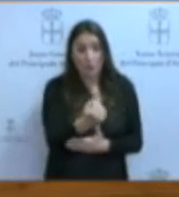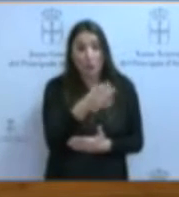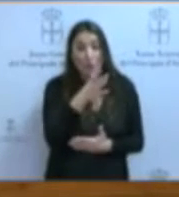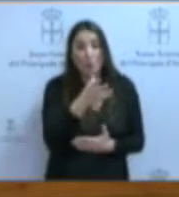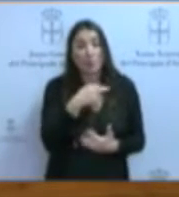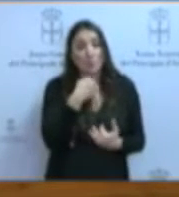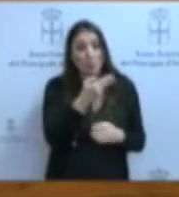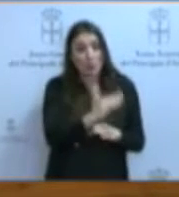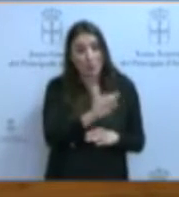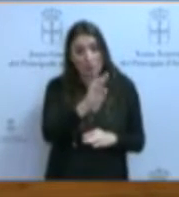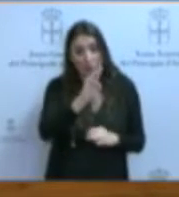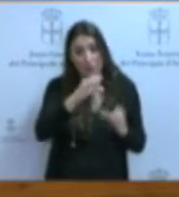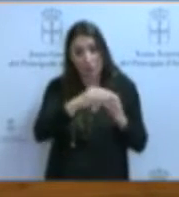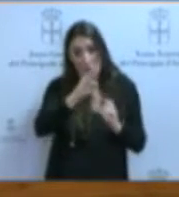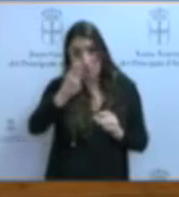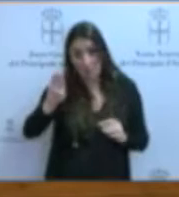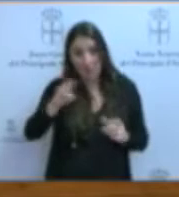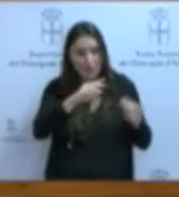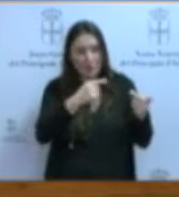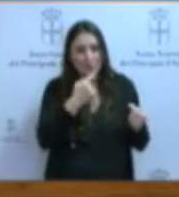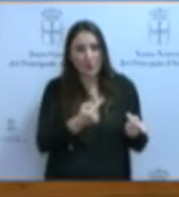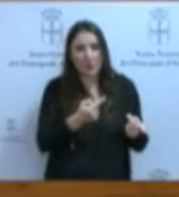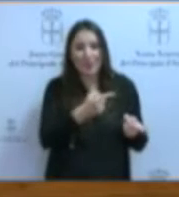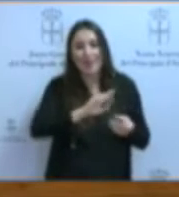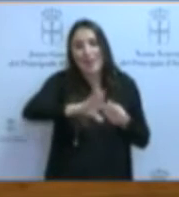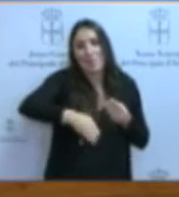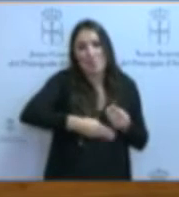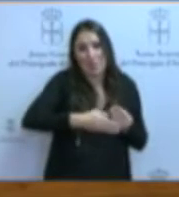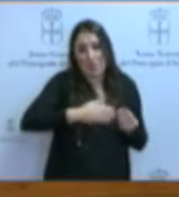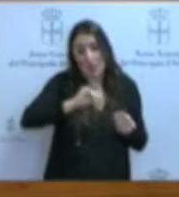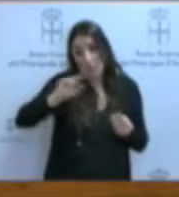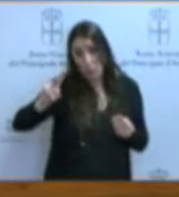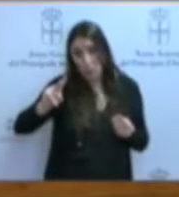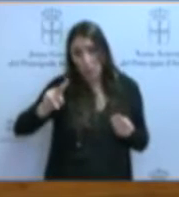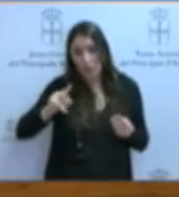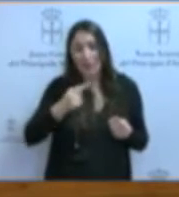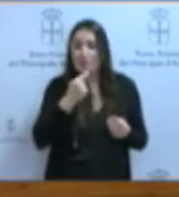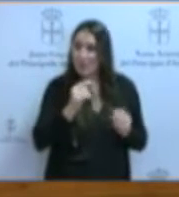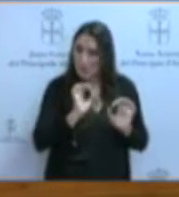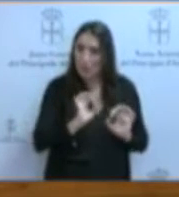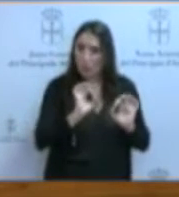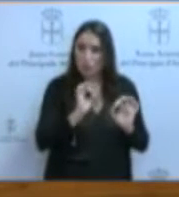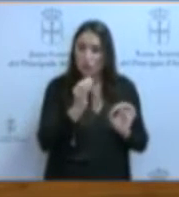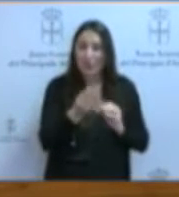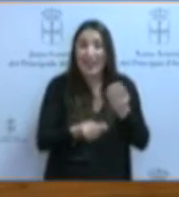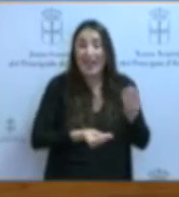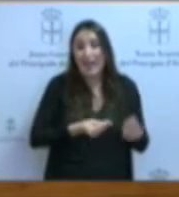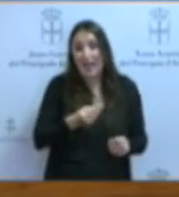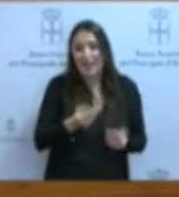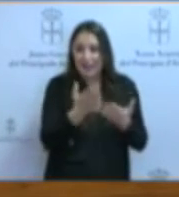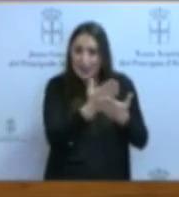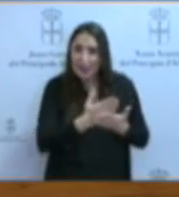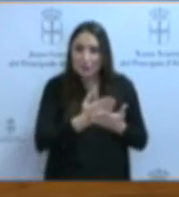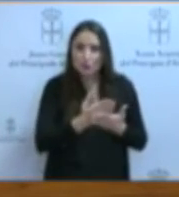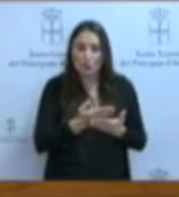portavoz del grupo proponente ya ha anunciado que aceptará esa enmienda de Izquierda Unida que plantea precisamente la realización de ese estudio.